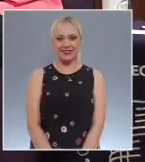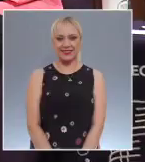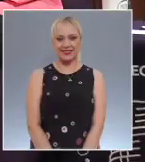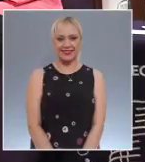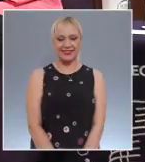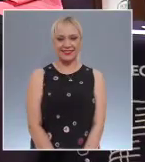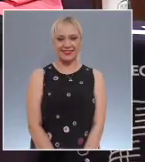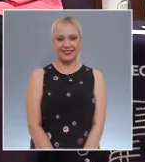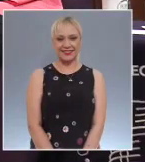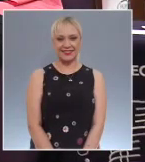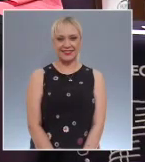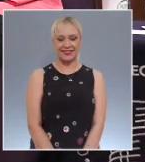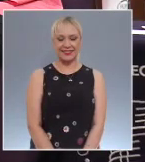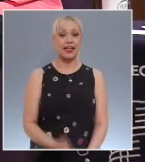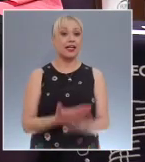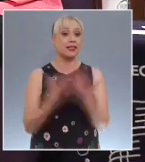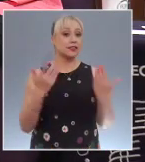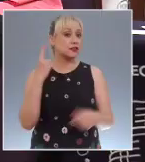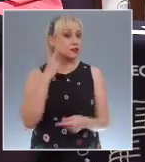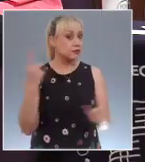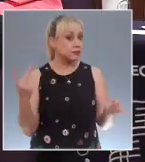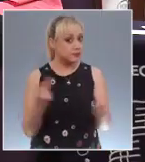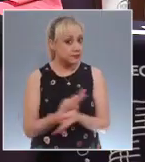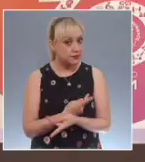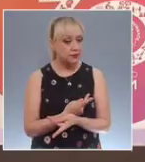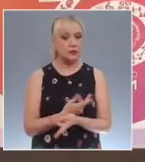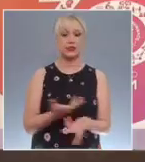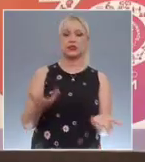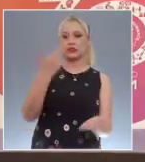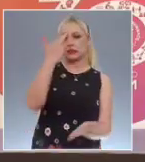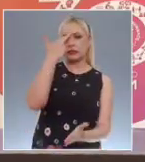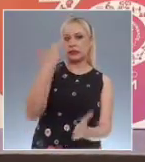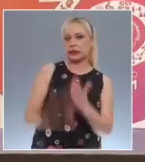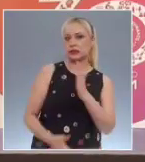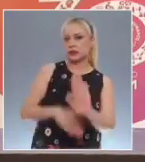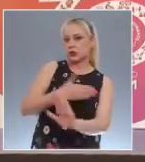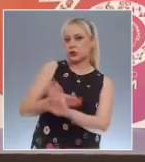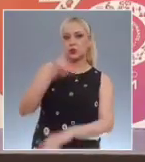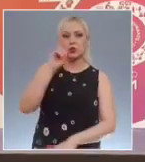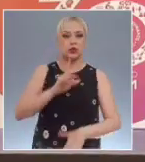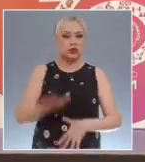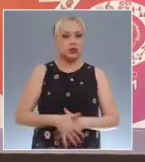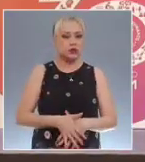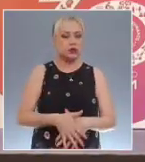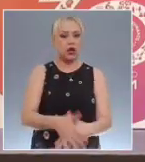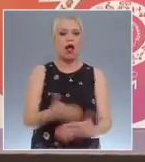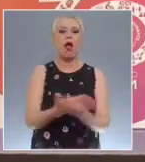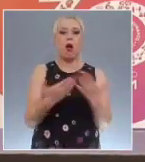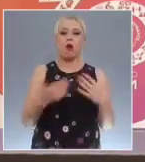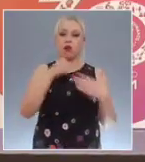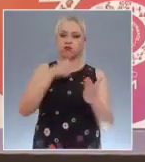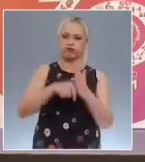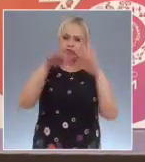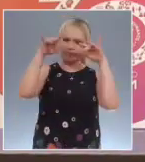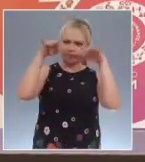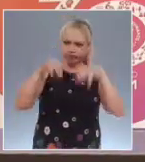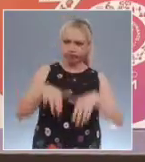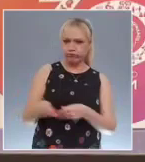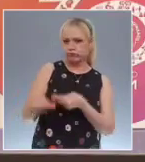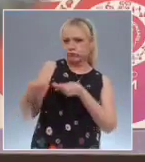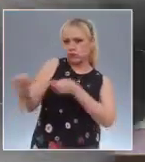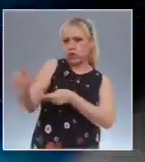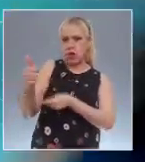Regresar por violencia obstétrica Emiten recomendación a autoridades sanitarias de la capital del país